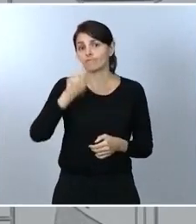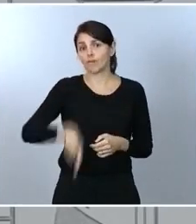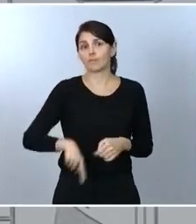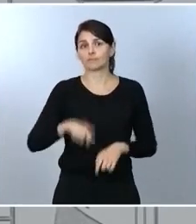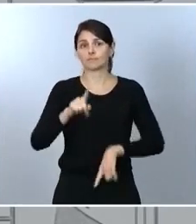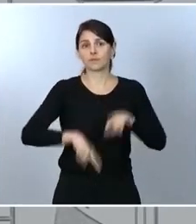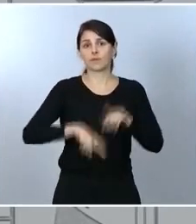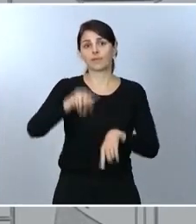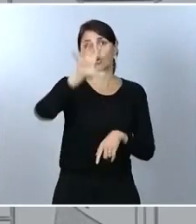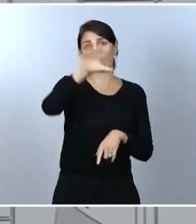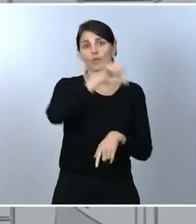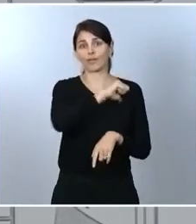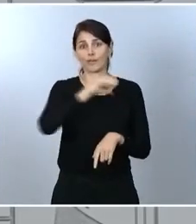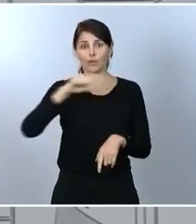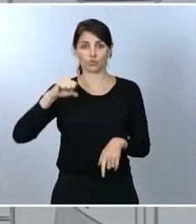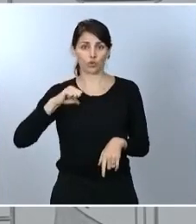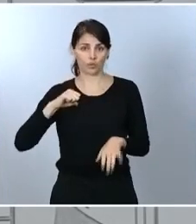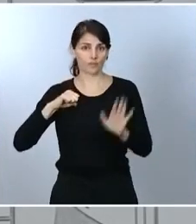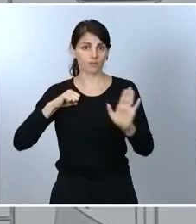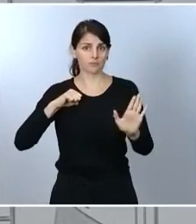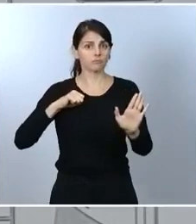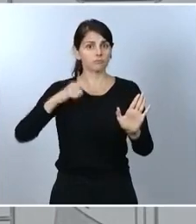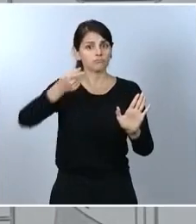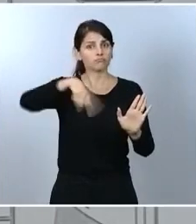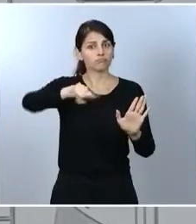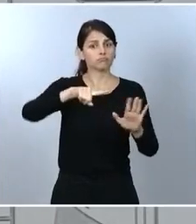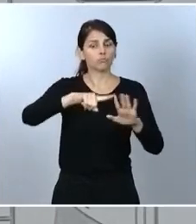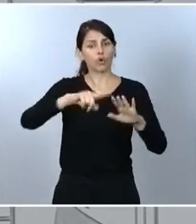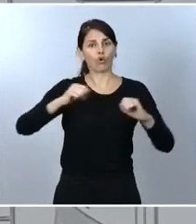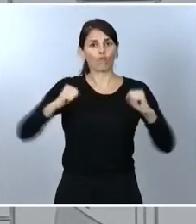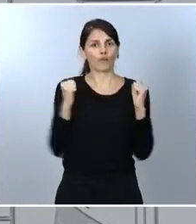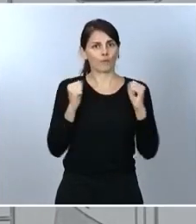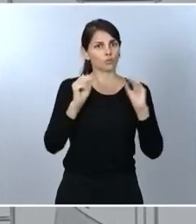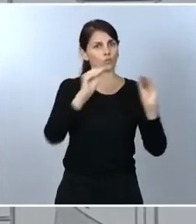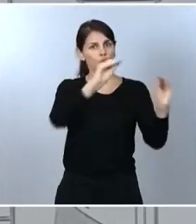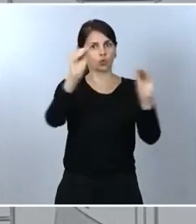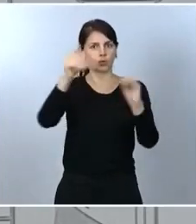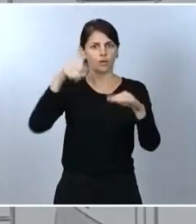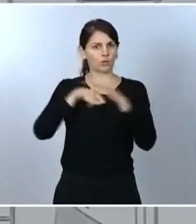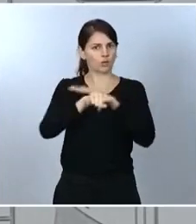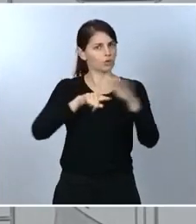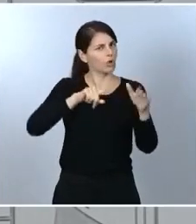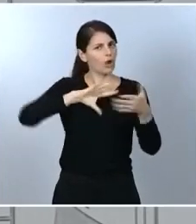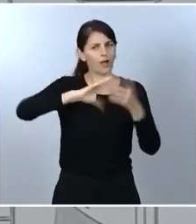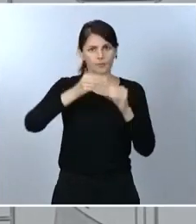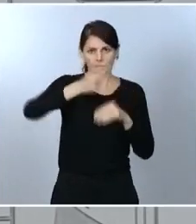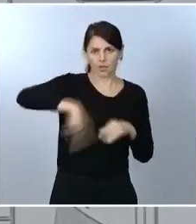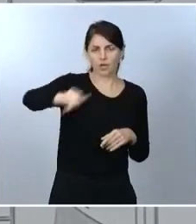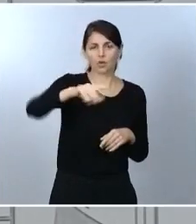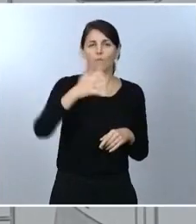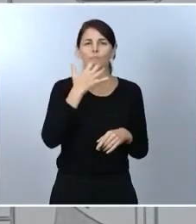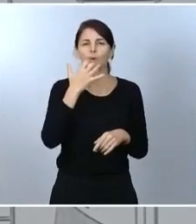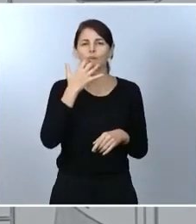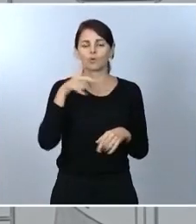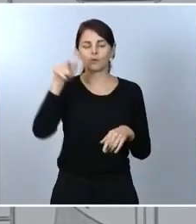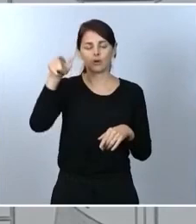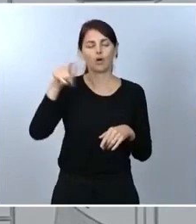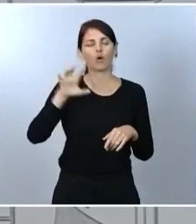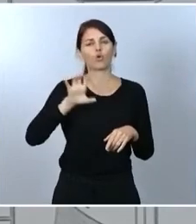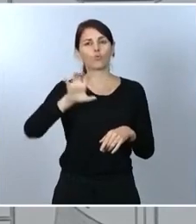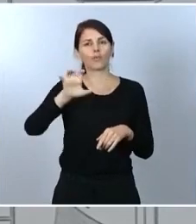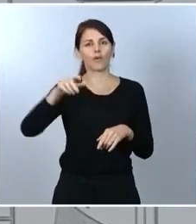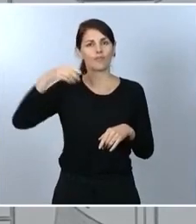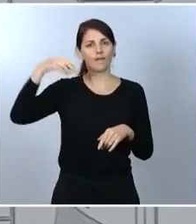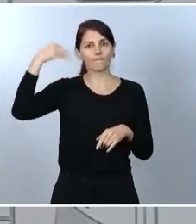de perimetrar el confinamiento como estamos viendo hasta ahora. Recordemos que, por ejemplo, la comunidad foral de Navarra ha